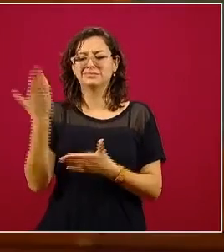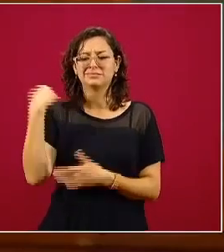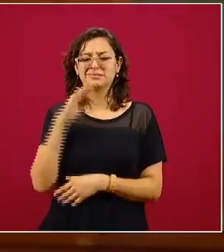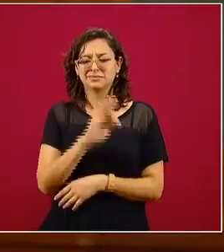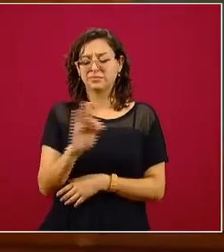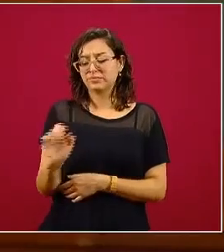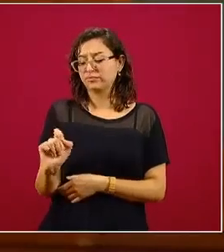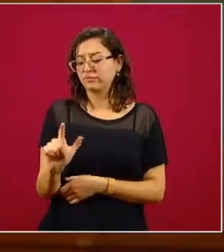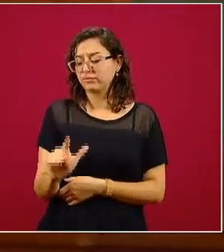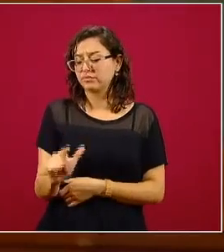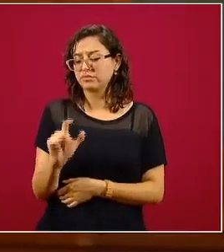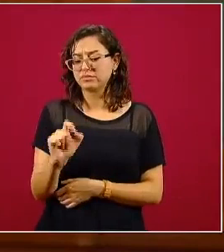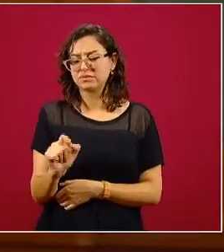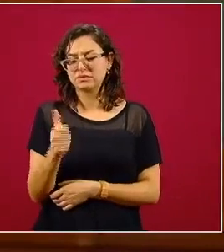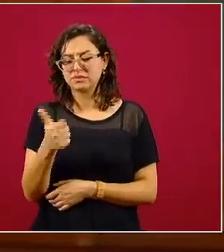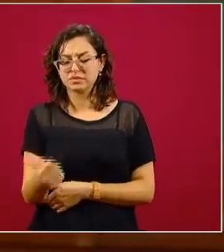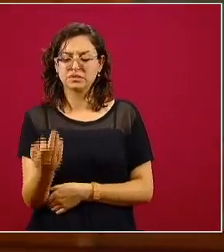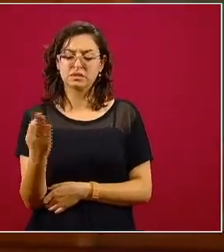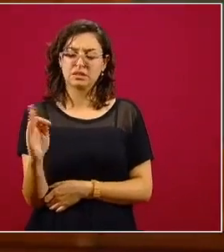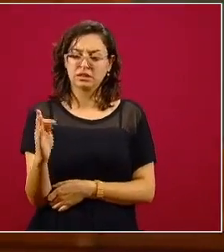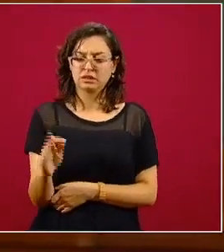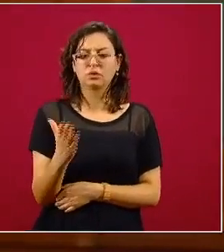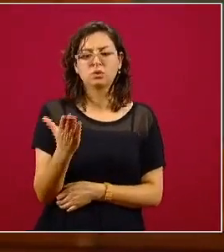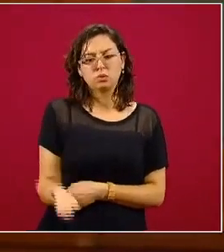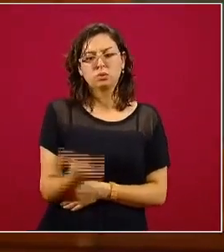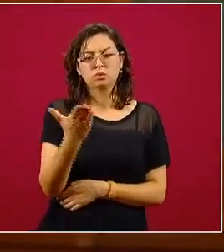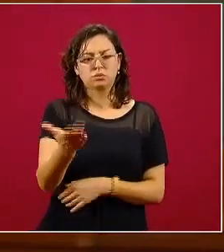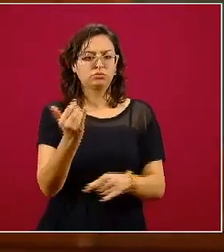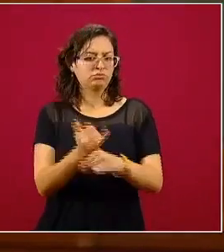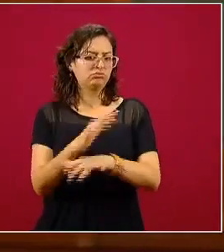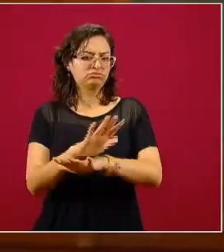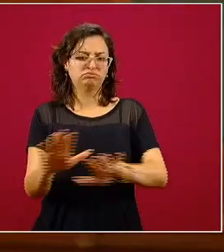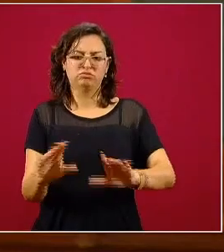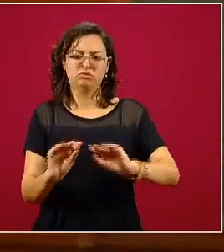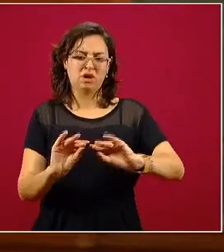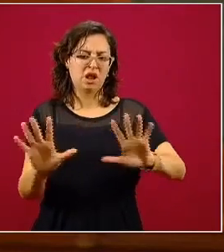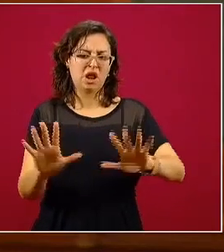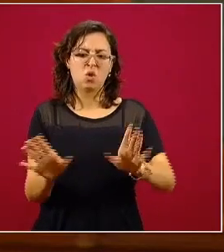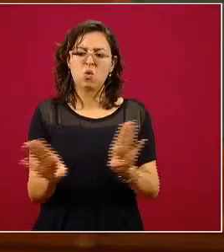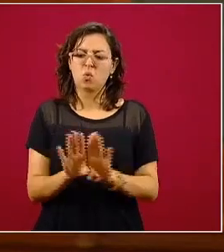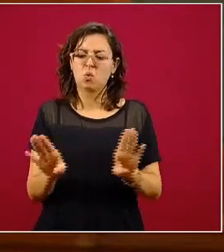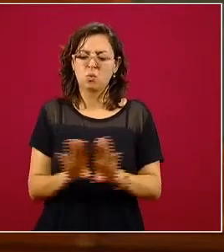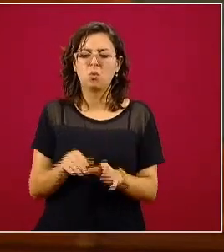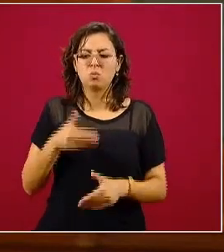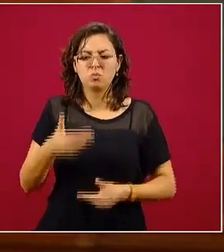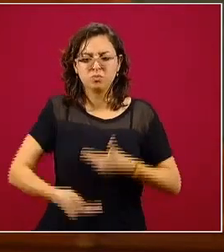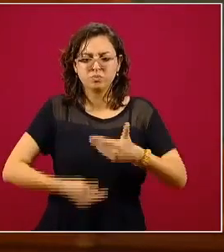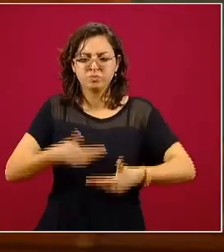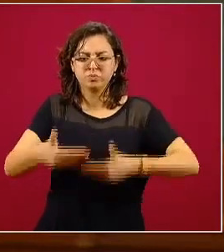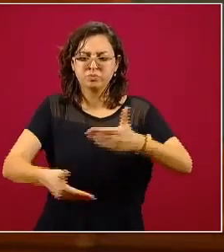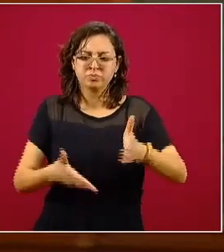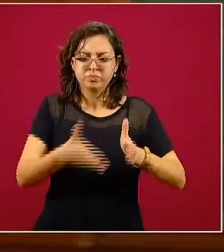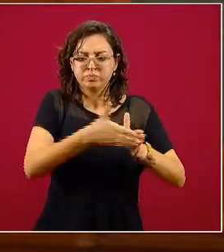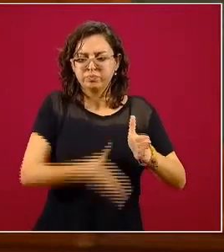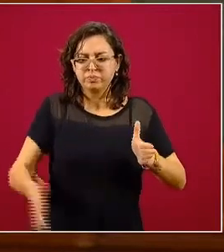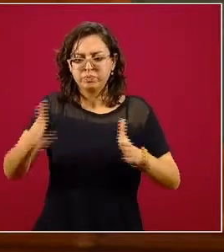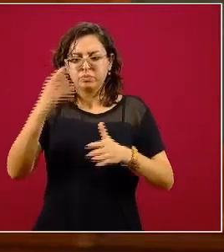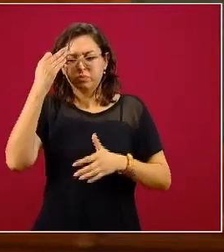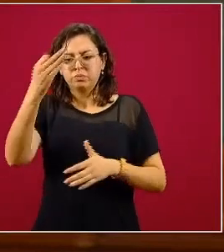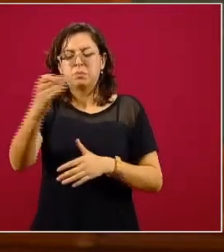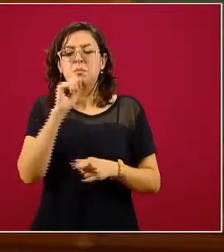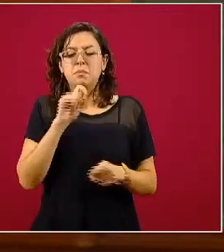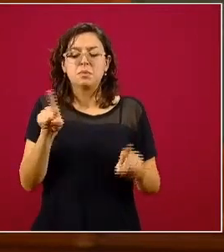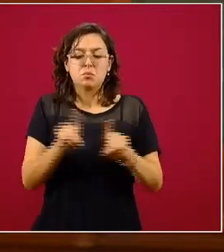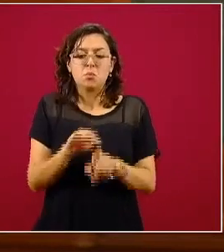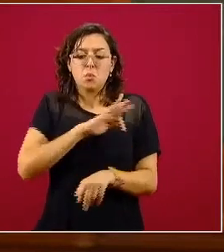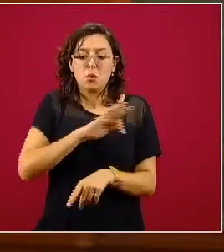recuerdo, fue el 27 o 26 de febrero, usted dio claramente cómo se podría comportar esta pandemia en su primera etapa y obviamente si